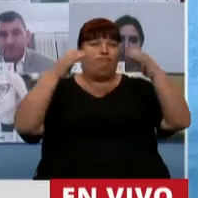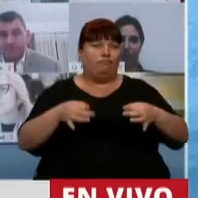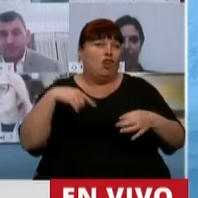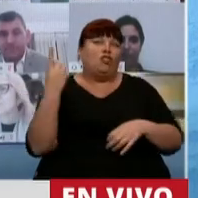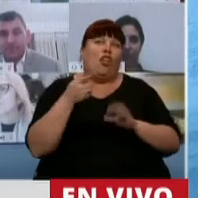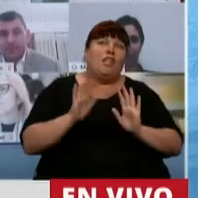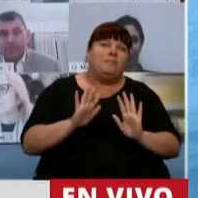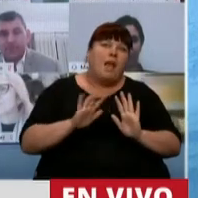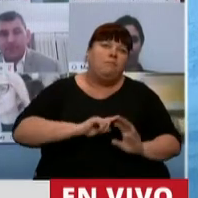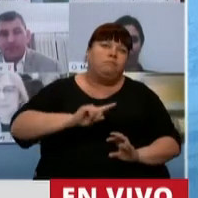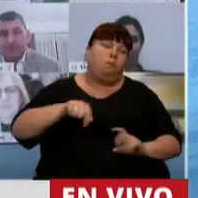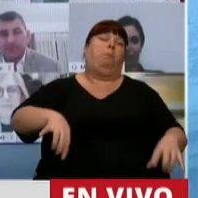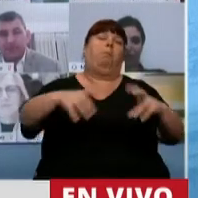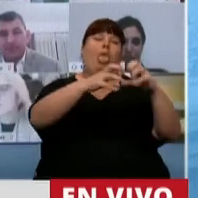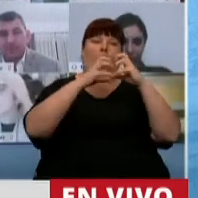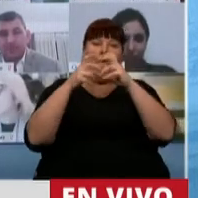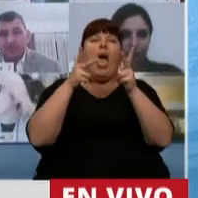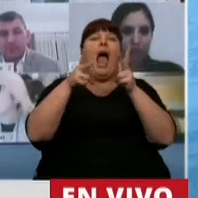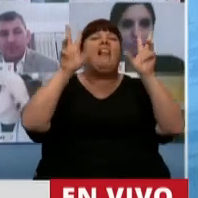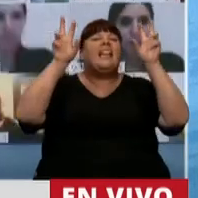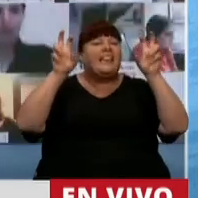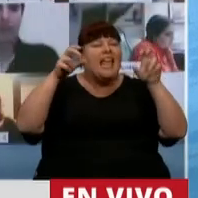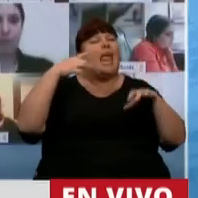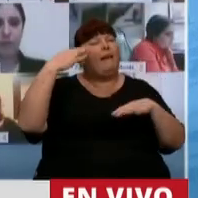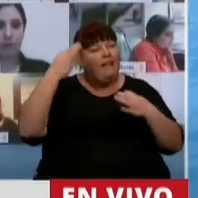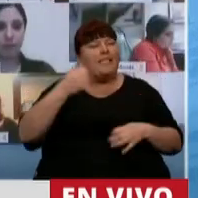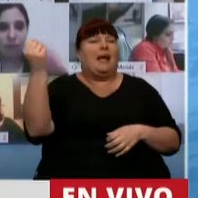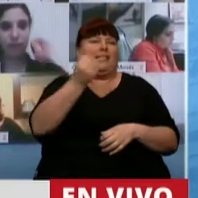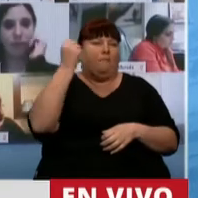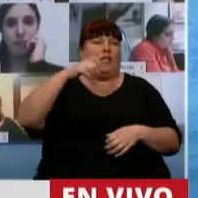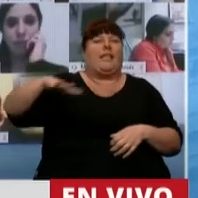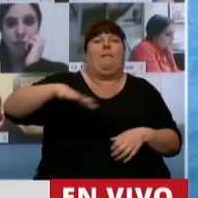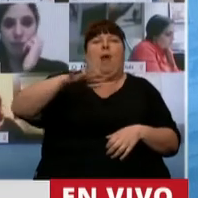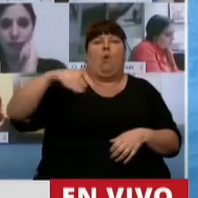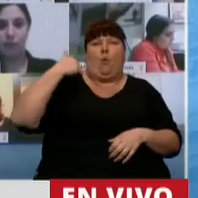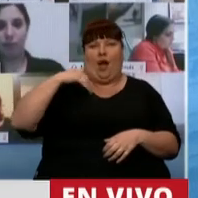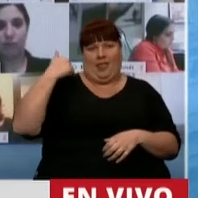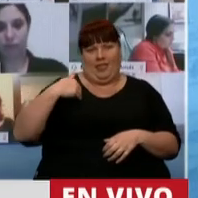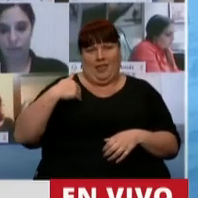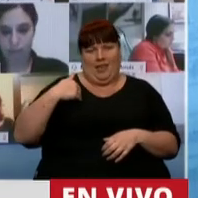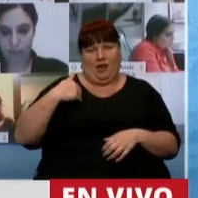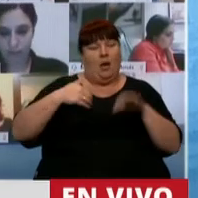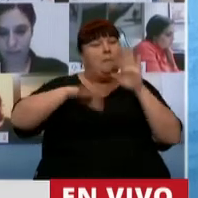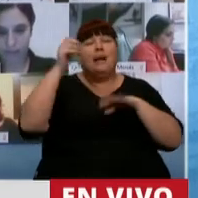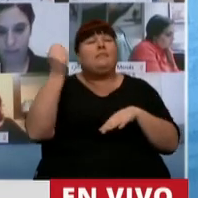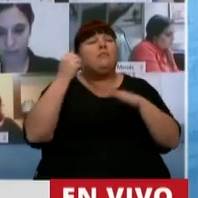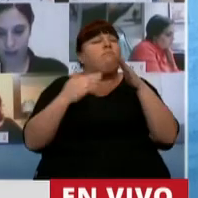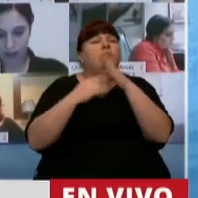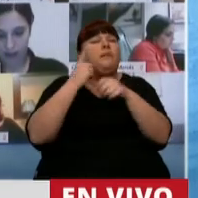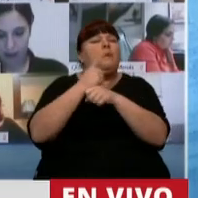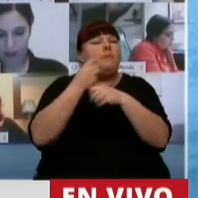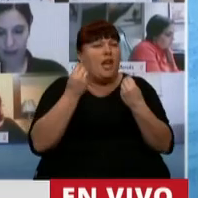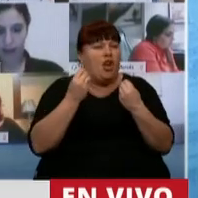que todos estábamos esperando, tratar los temas que verdaderamente le interesan al pueblo argentino y fundamentalmente